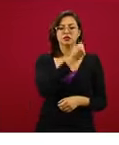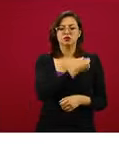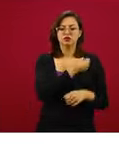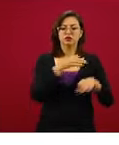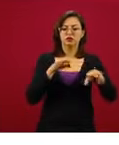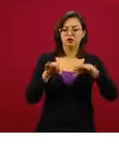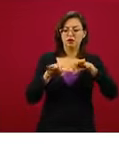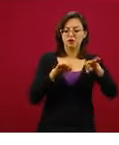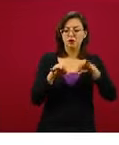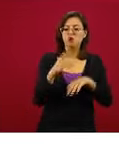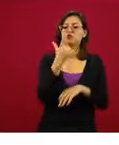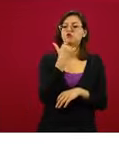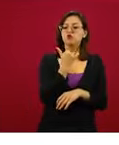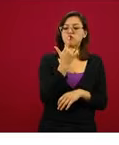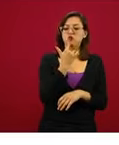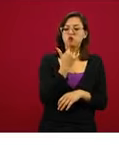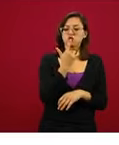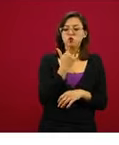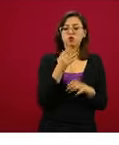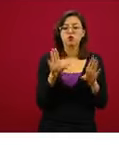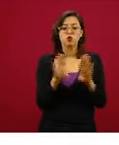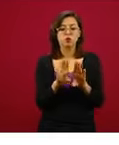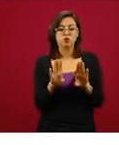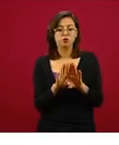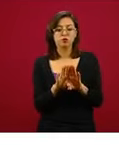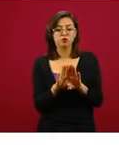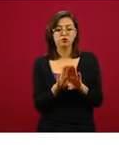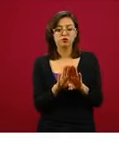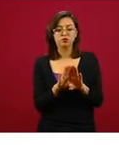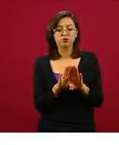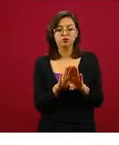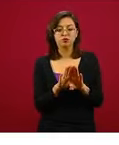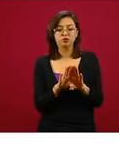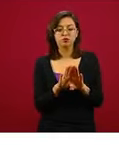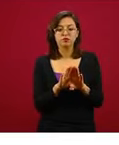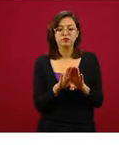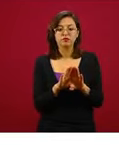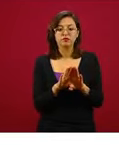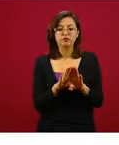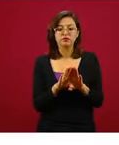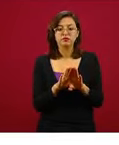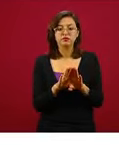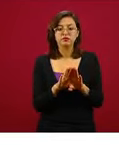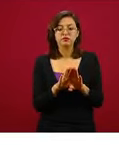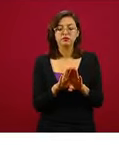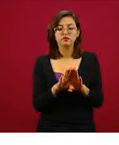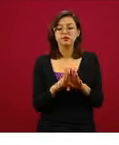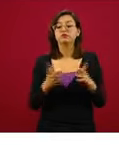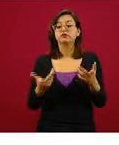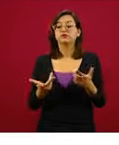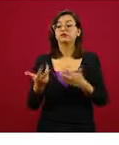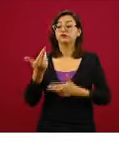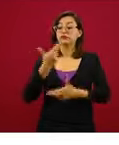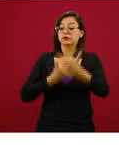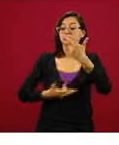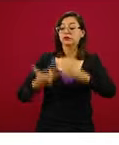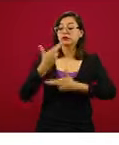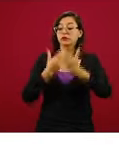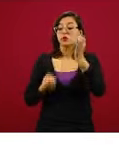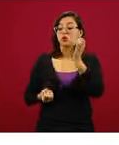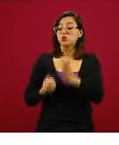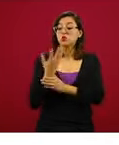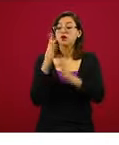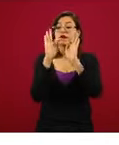cuando el semáforo esté en rojo. Ahí vamos a seguir. Por eso es un regreso a la nueva normalidad.